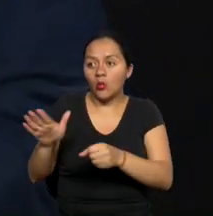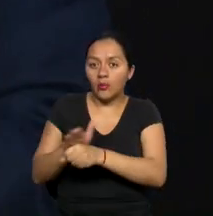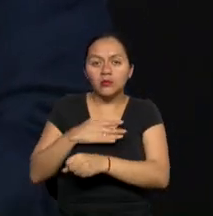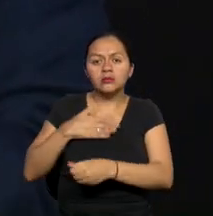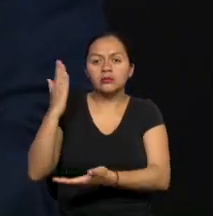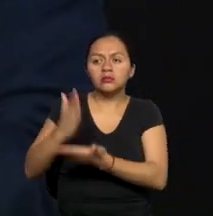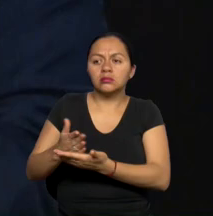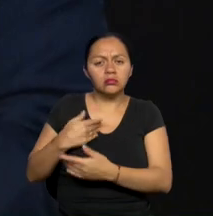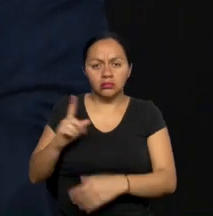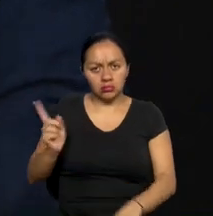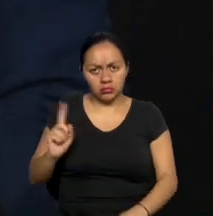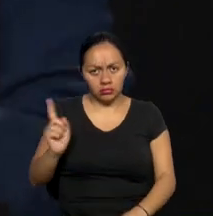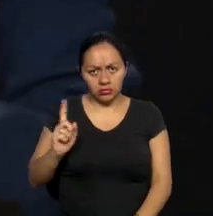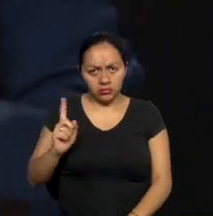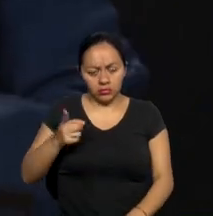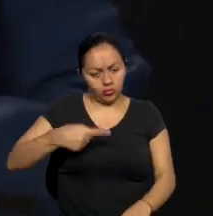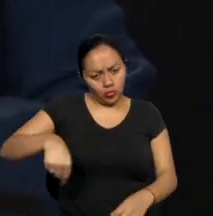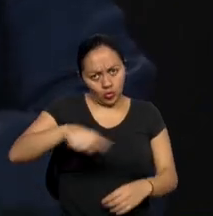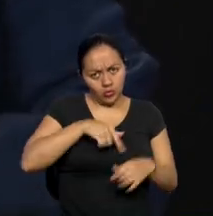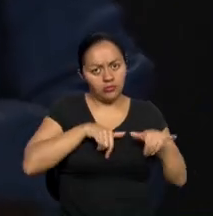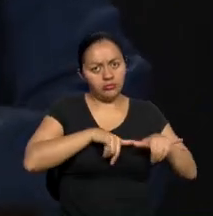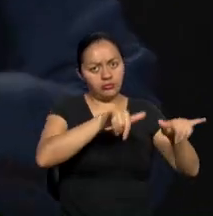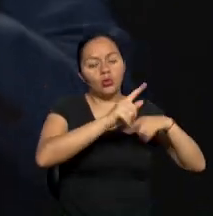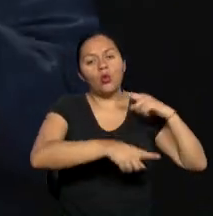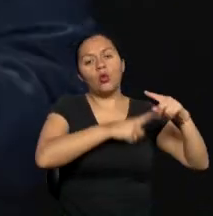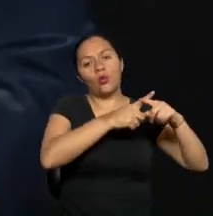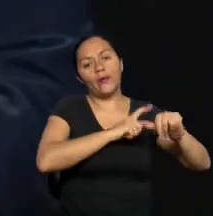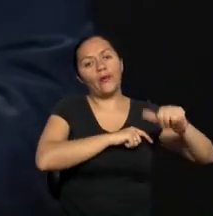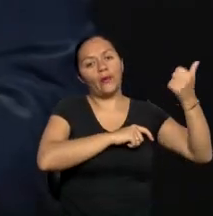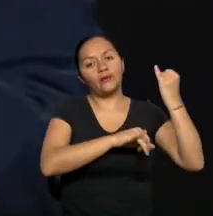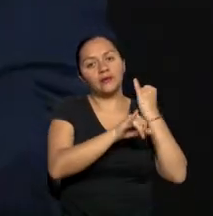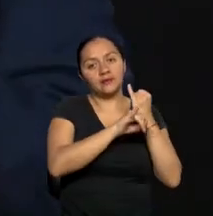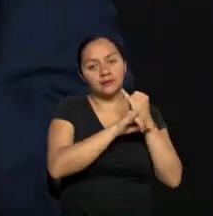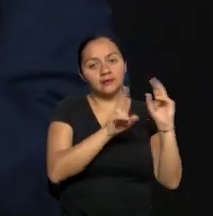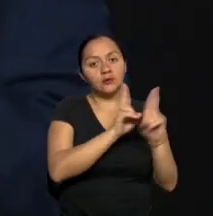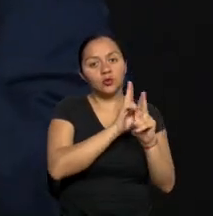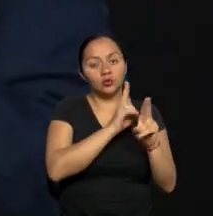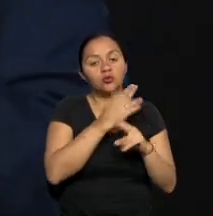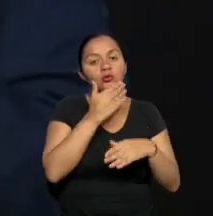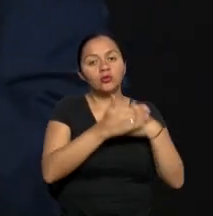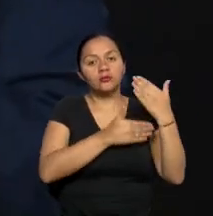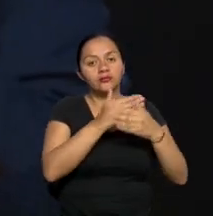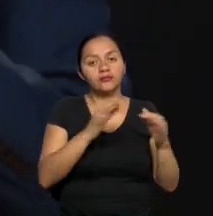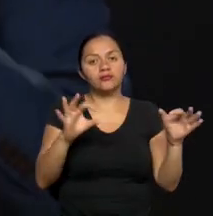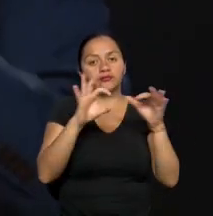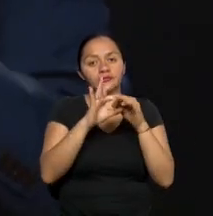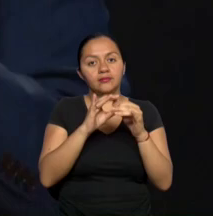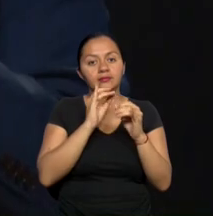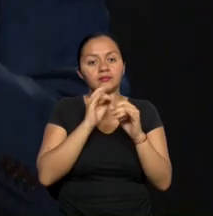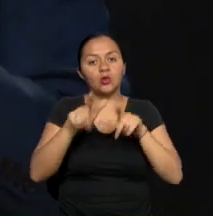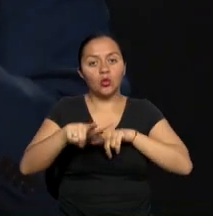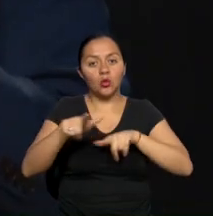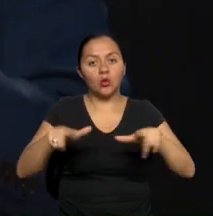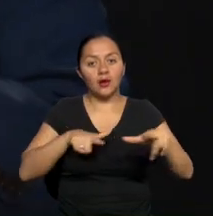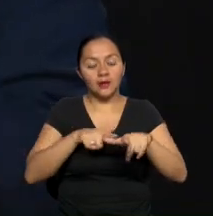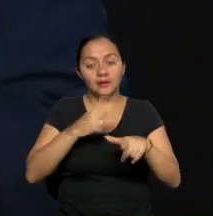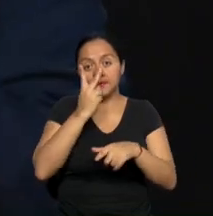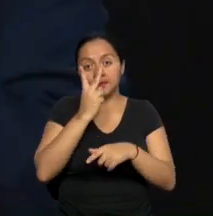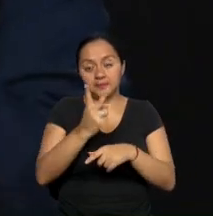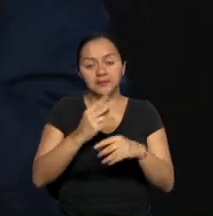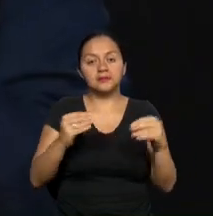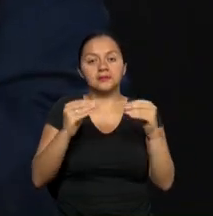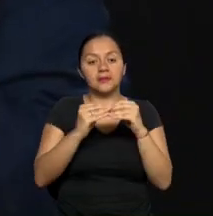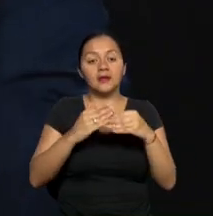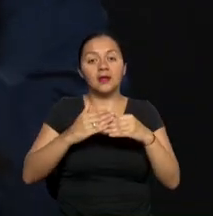no paramos la atención de los ecuatorianos, sino que nos apalancamos y utilizamos otras instalaciones, ya te digo, ahora